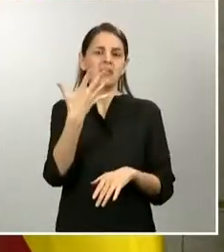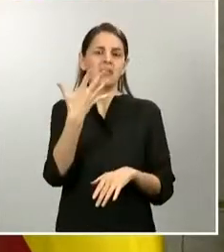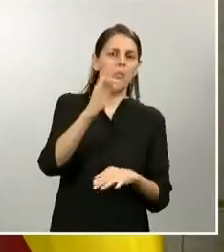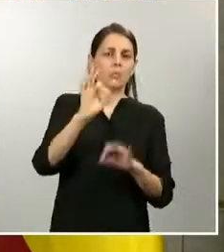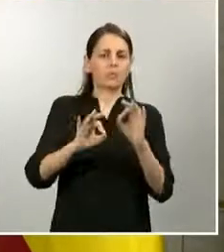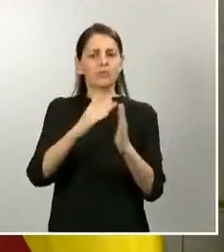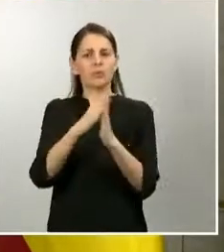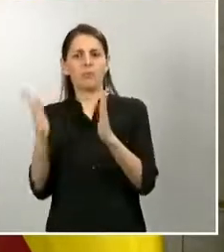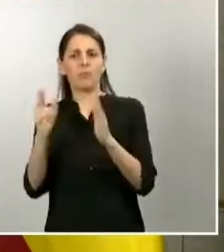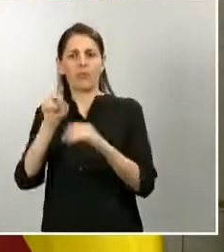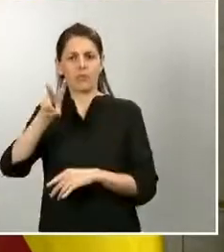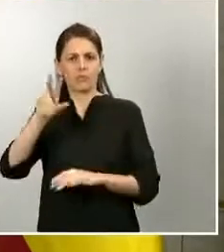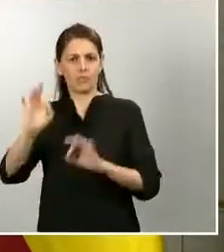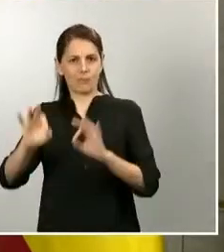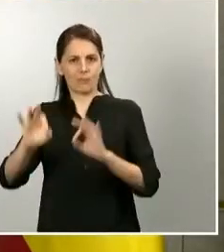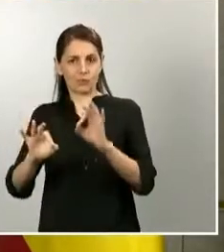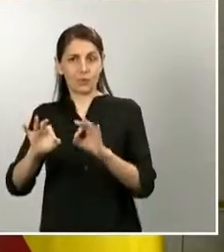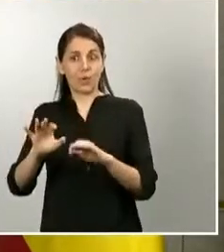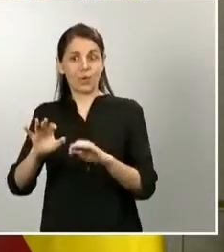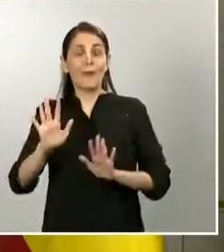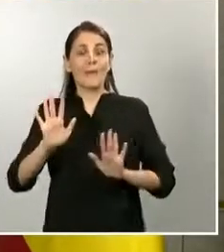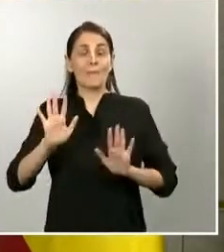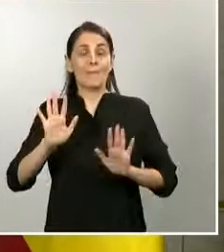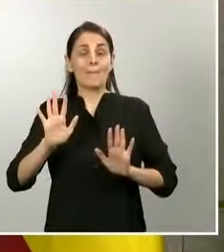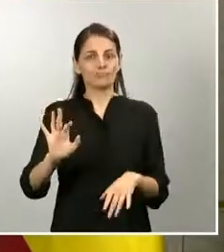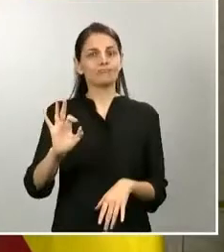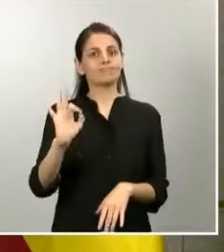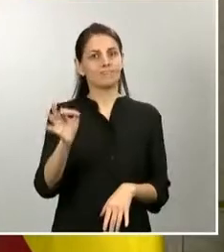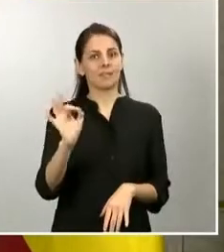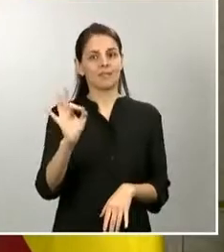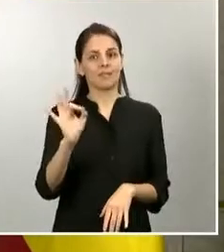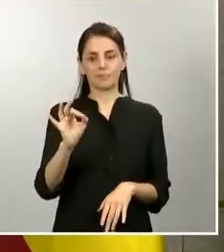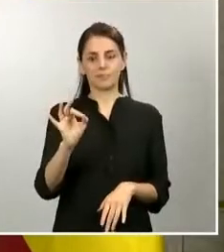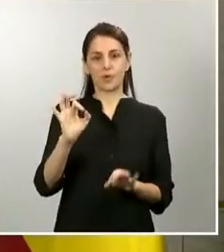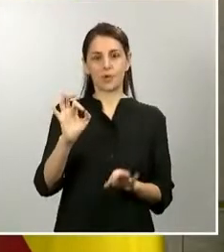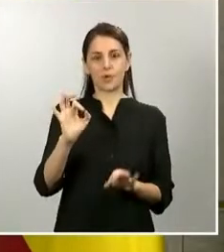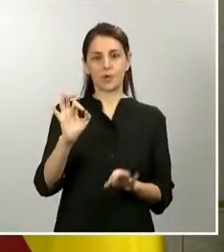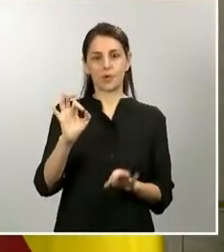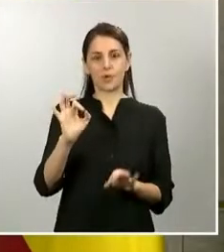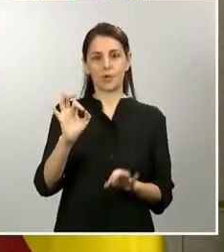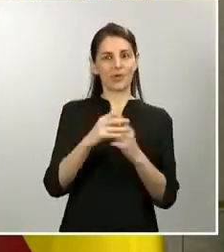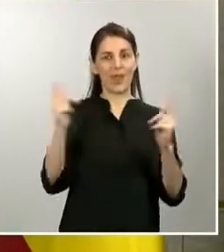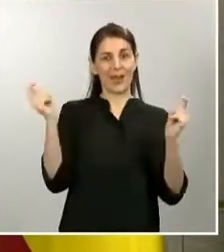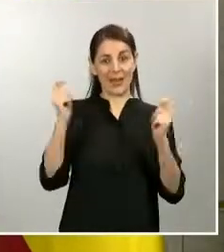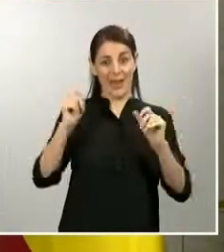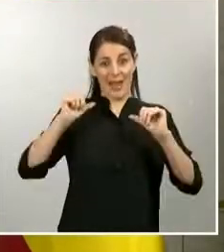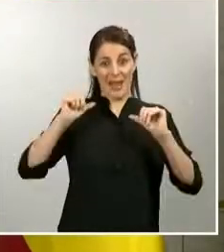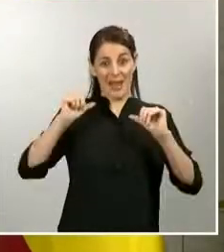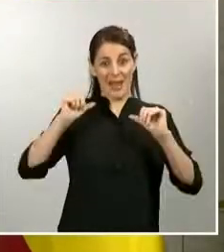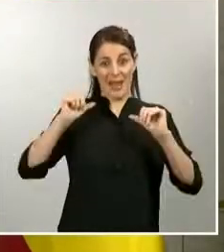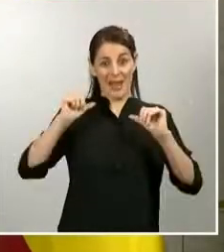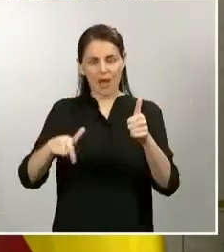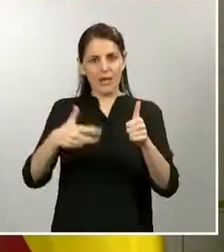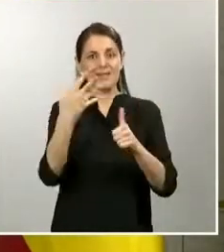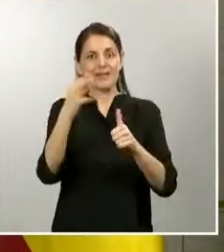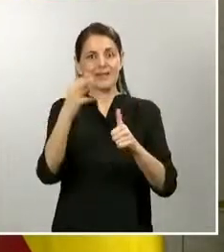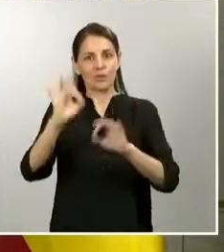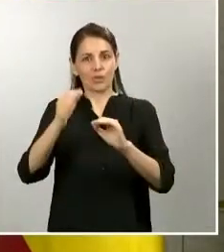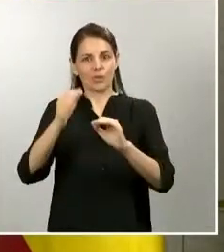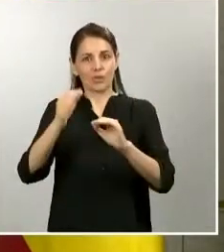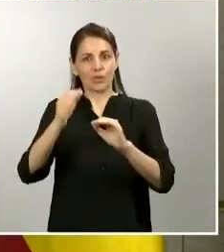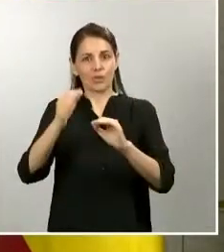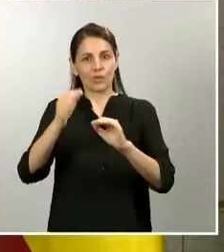muy inferior al que hubo de incremento en los primeros días del estado de alarma, que fue del entorno del 50%. Y el resto de sectores